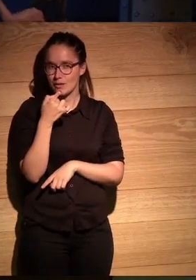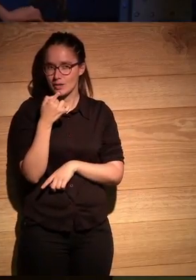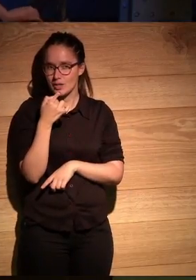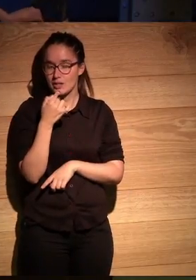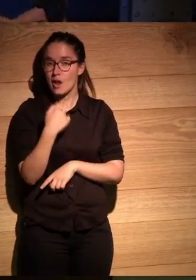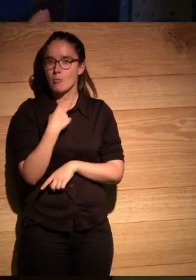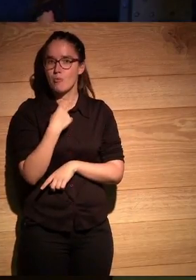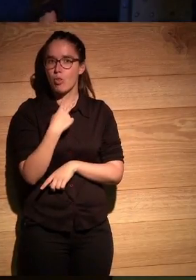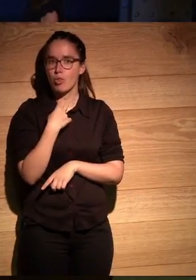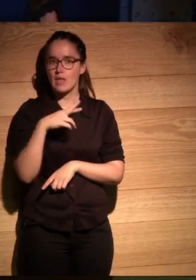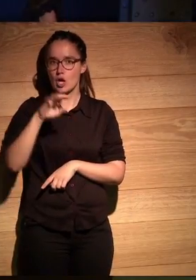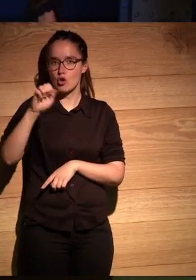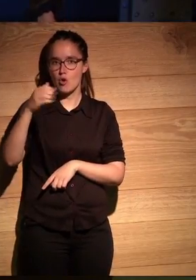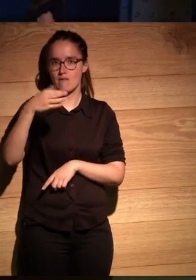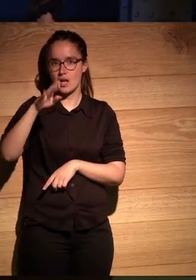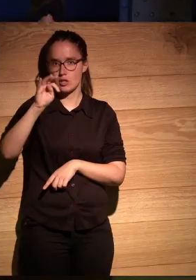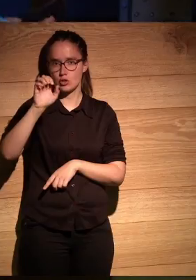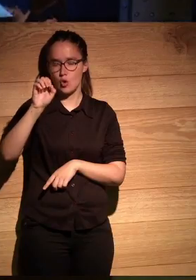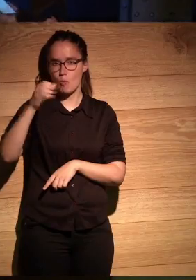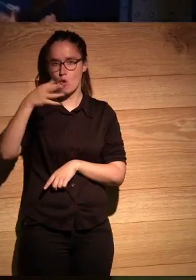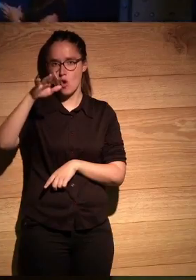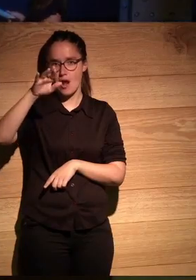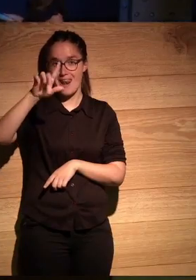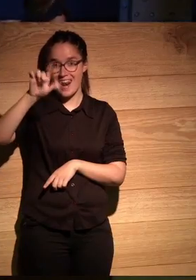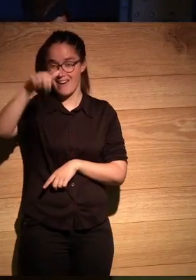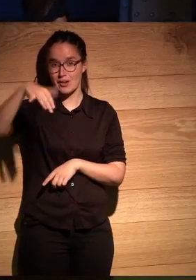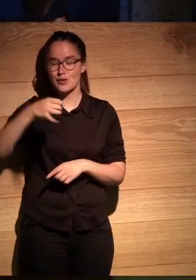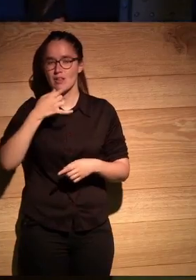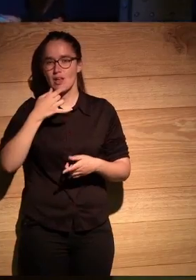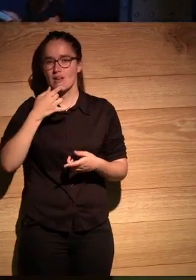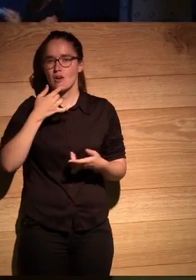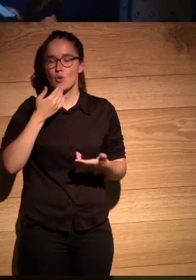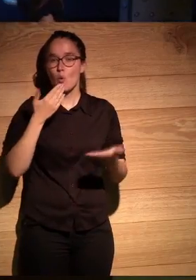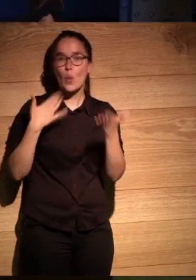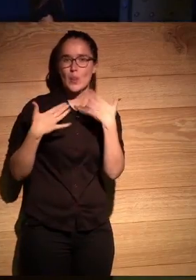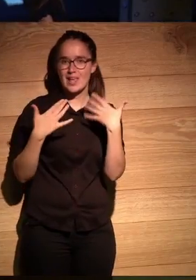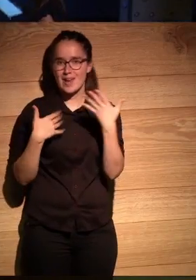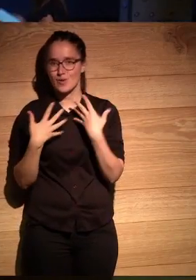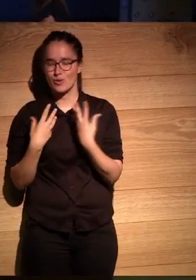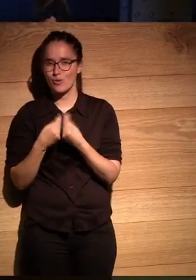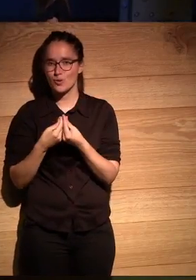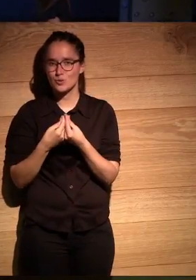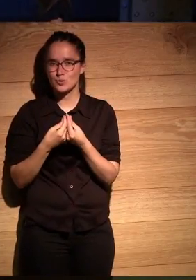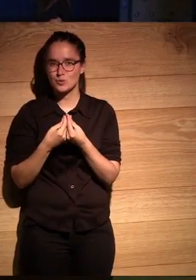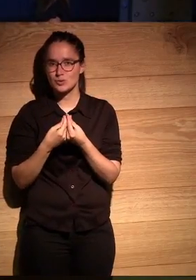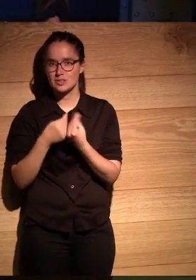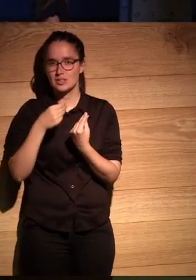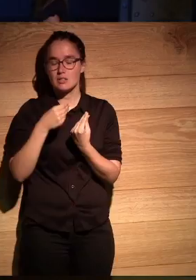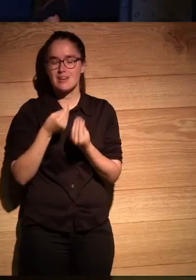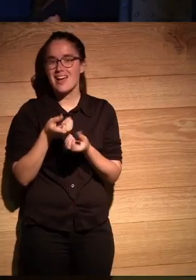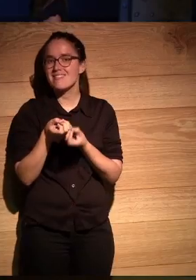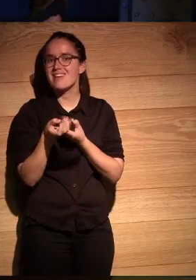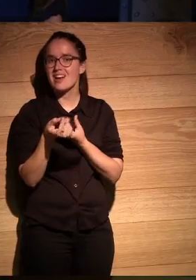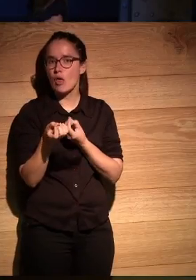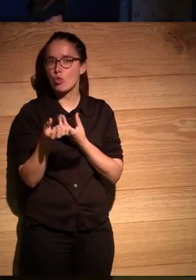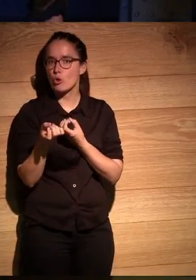la voz de Roberto Bolaño que establece de alguna manera un viaje un diálogo con la narración